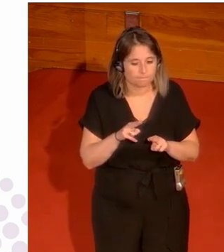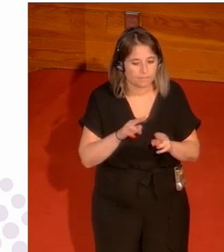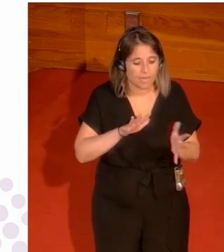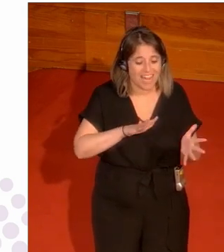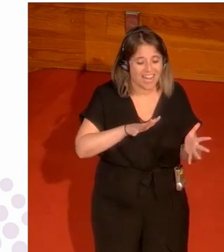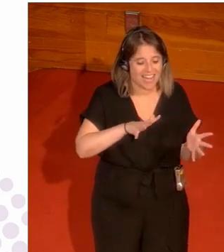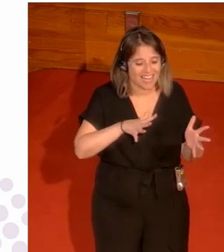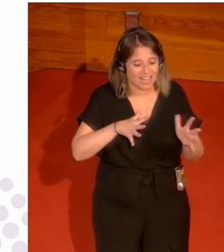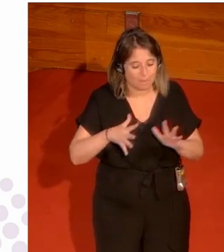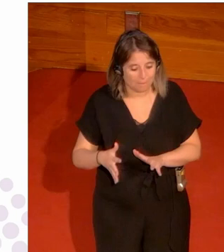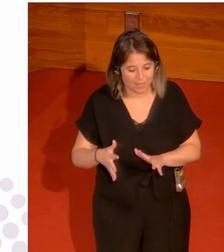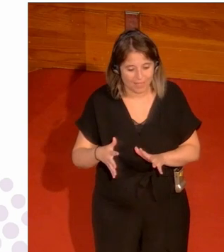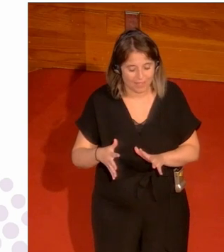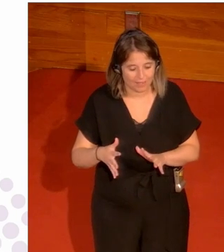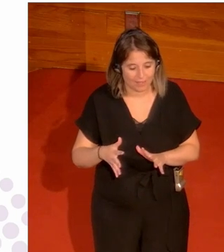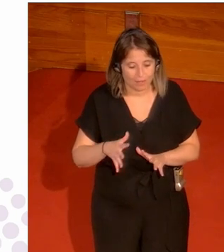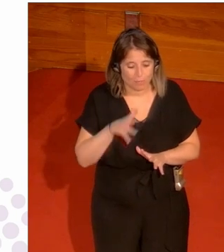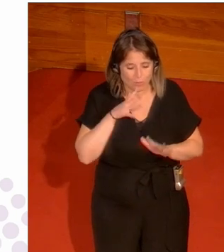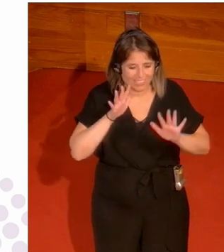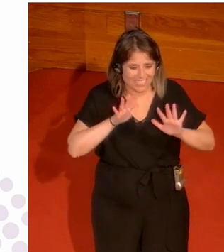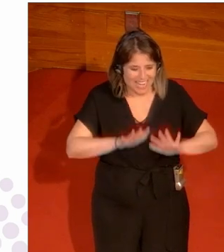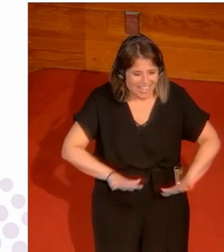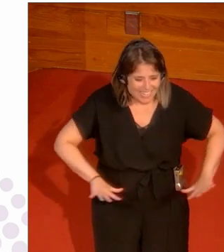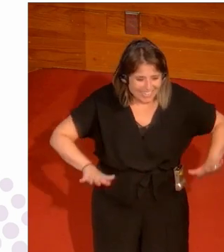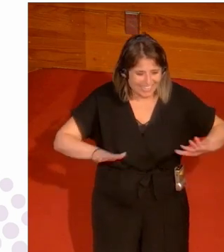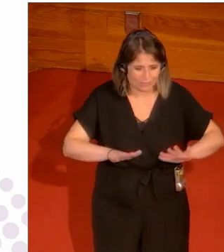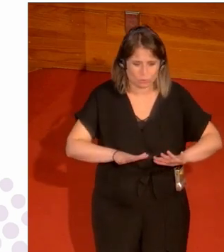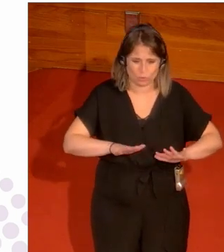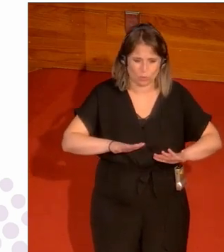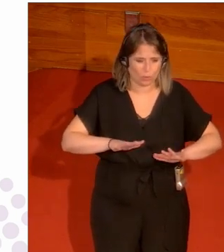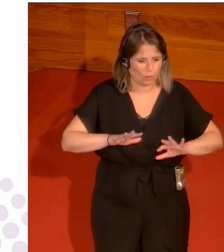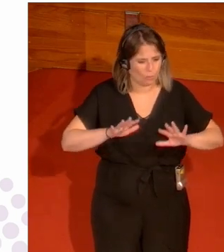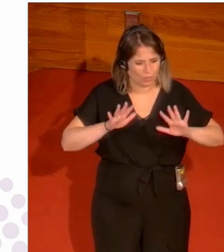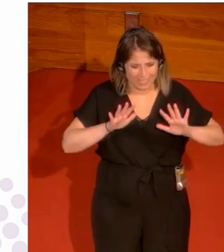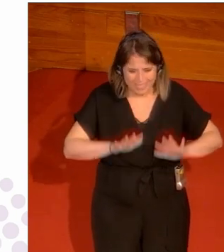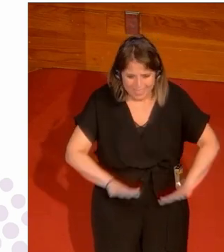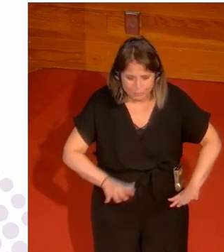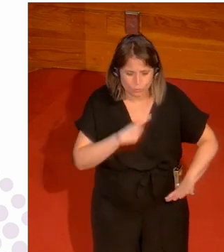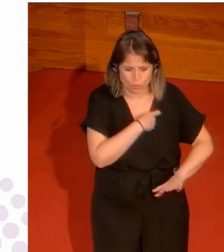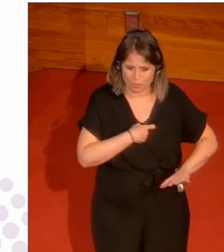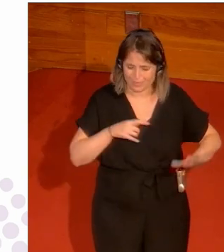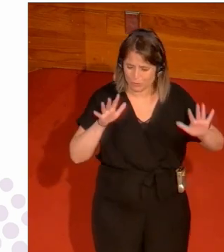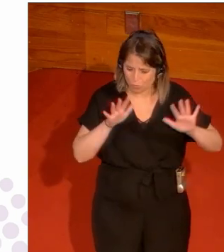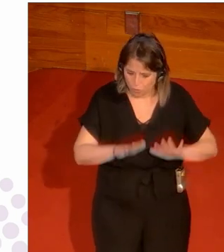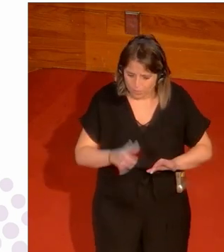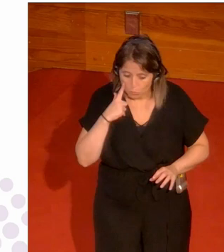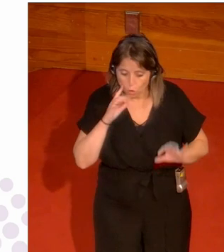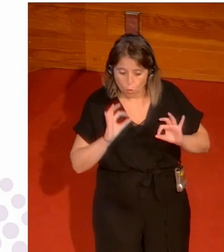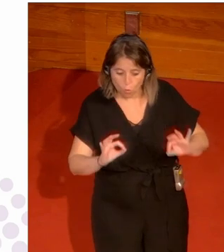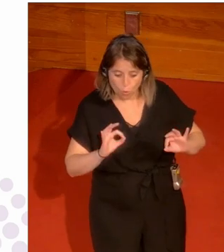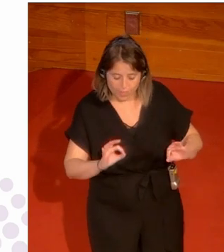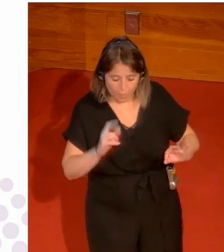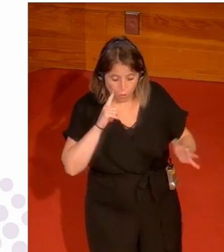a pasos de elefante o sea lento pesado hay que hacer las cosas con mucha mano izquierda con mucho cuidado